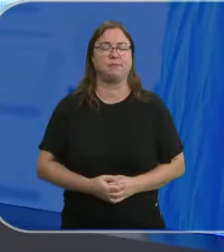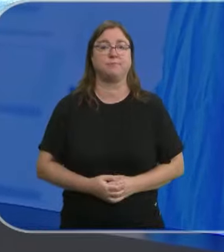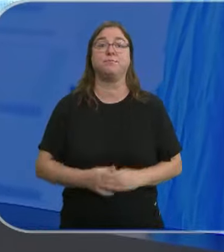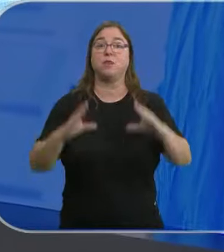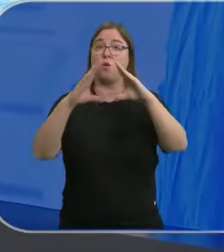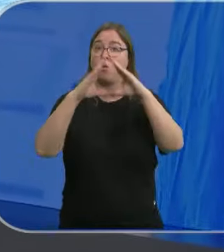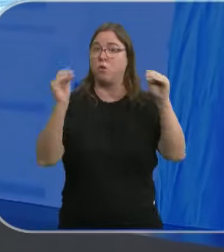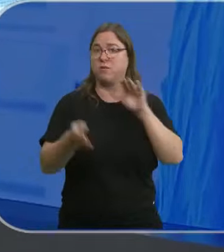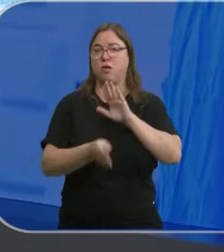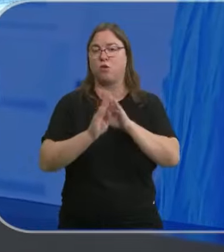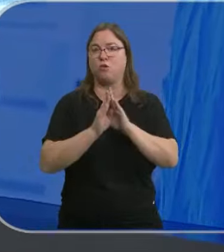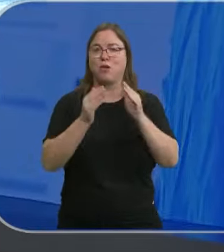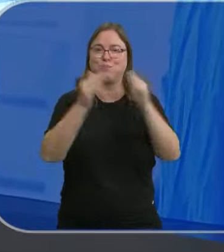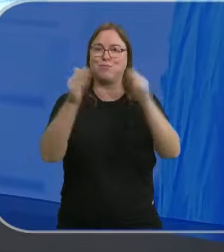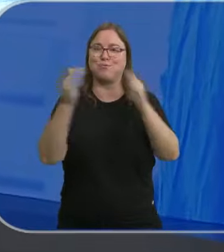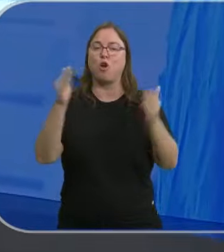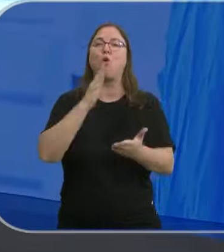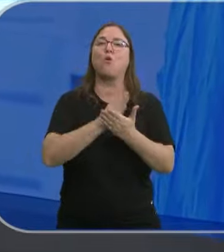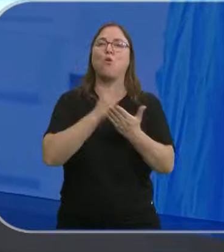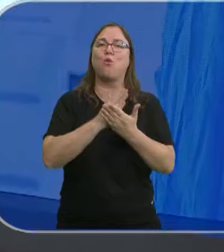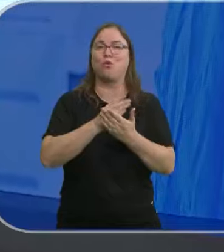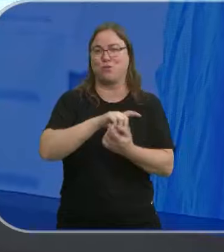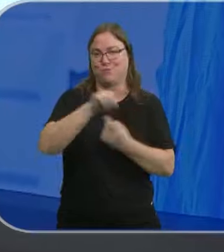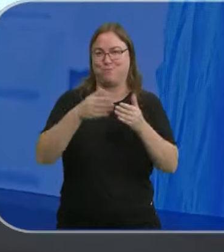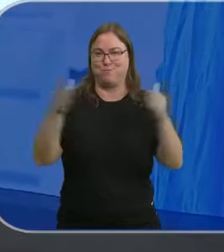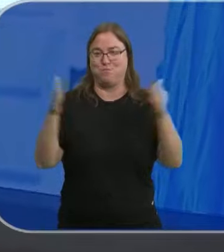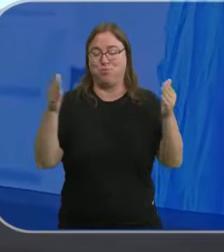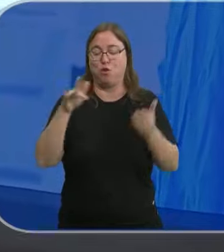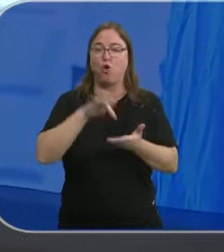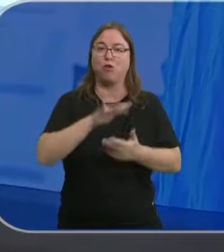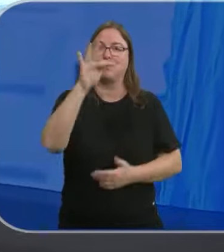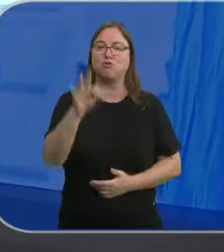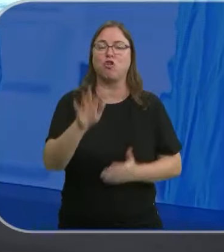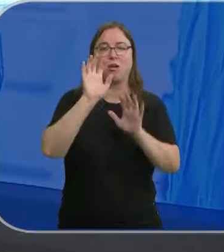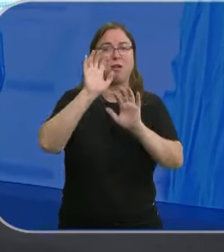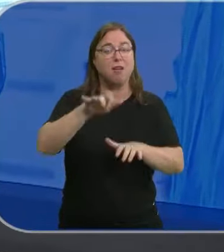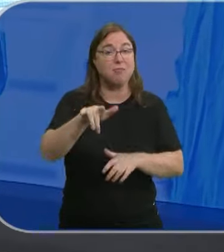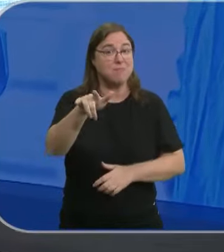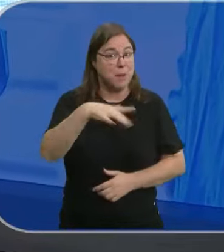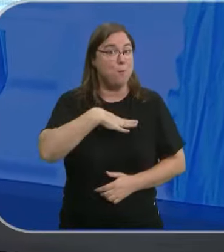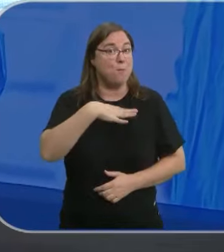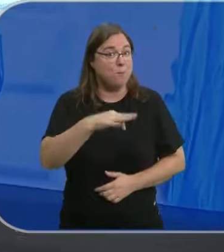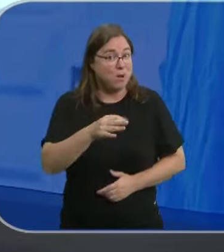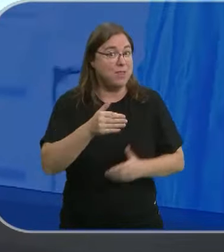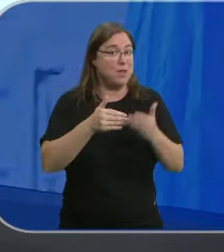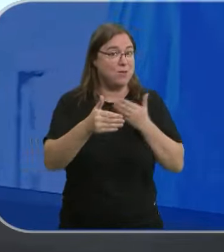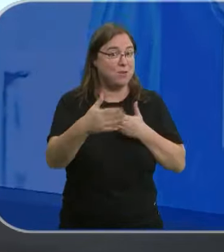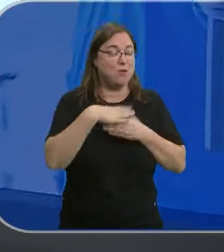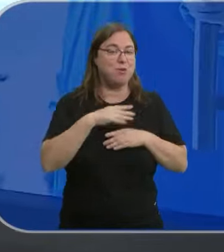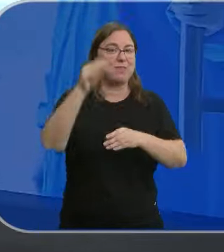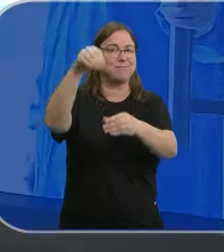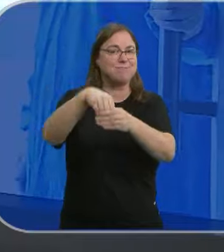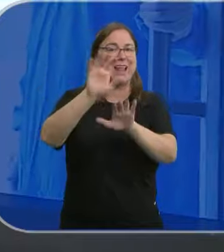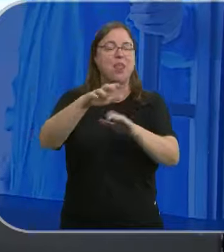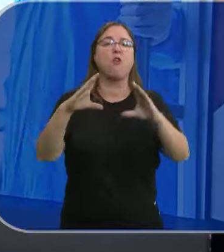Las universidades continúan inaugurando sus cursos académicos. Hoy lo ha hecho la de León, una de las que previsiblemente acogerá en el futuro una